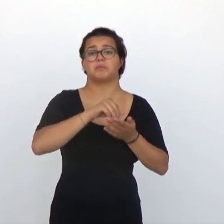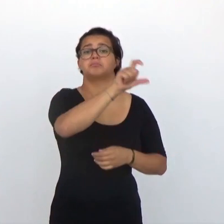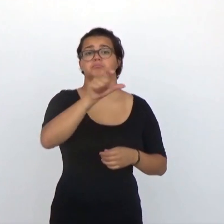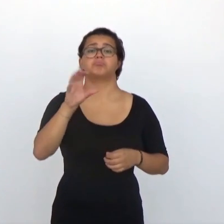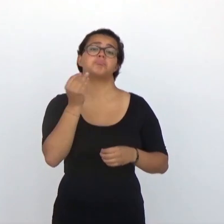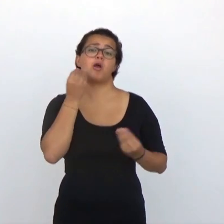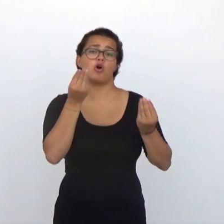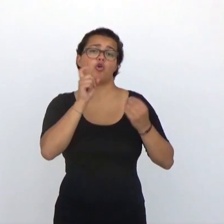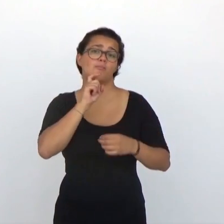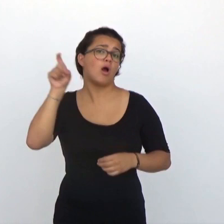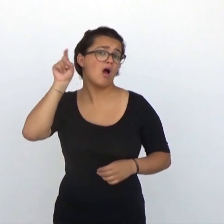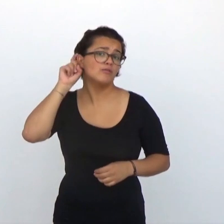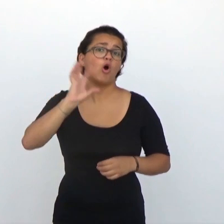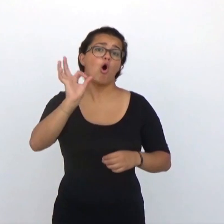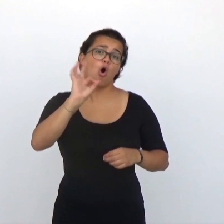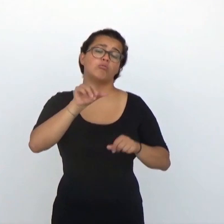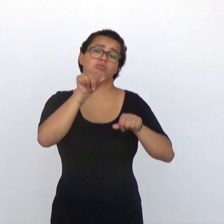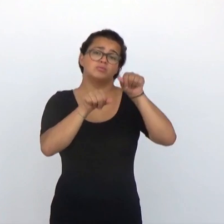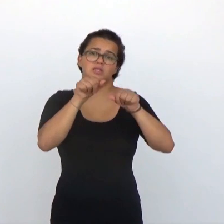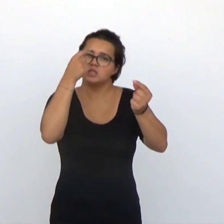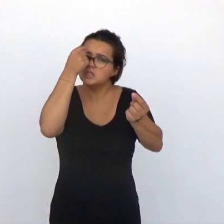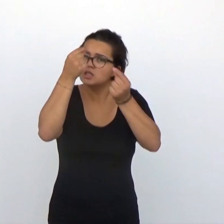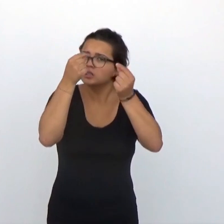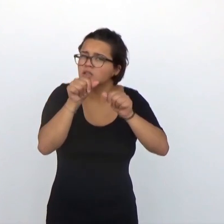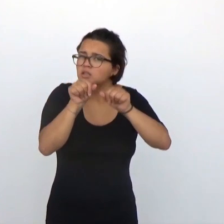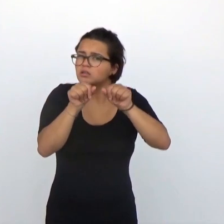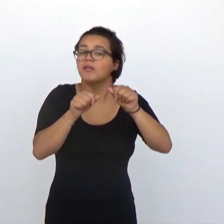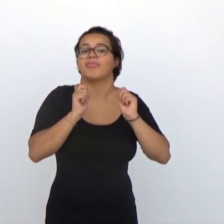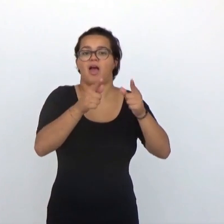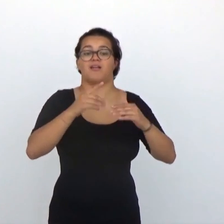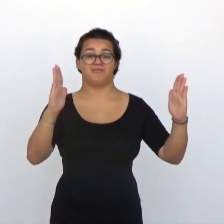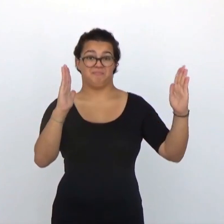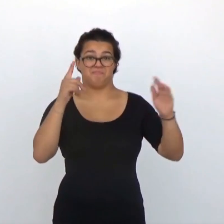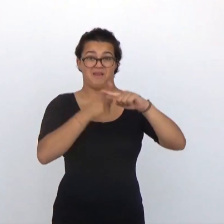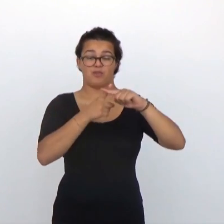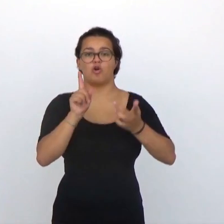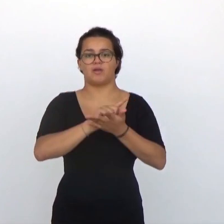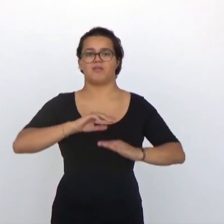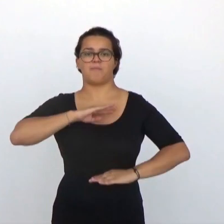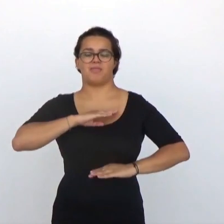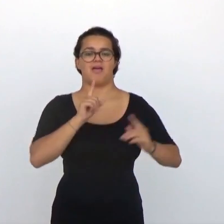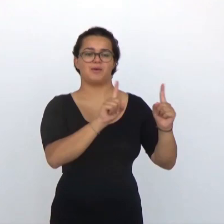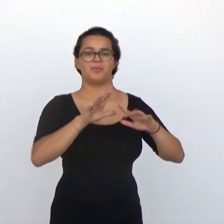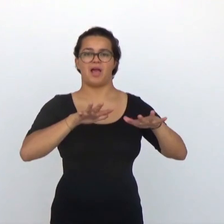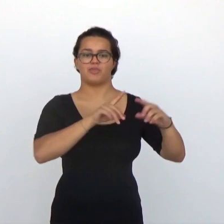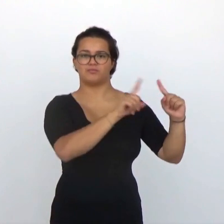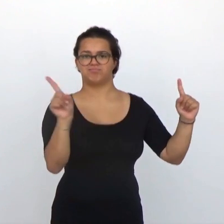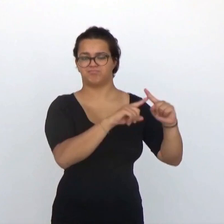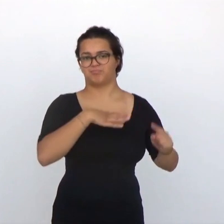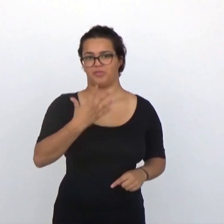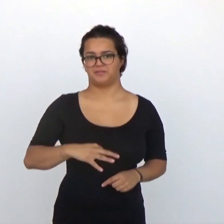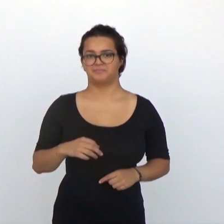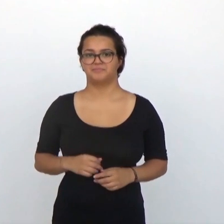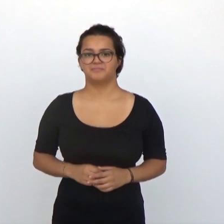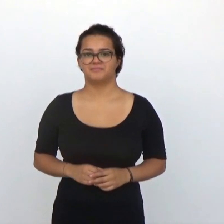y muchos de estos pacientes mejoran con audífonos o con intervenciones quirúrgicas de gran precisión que devuelven al oído medio la capacidad de transmitir las